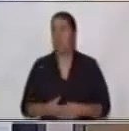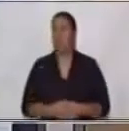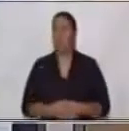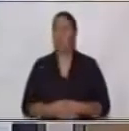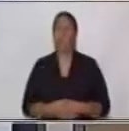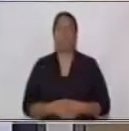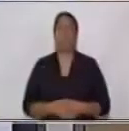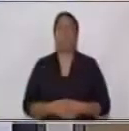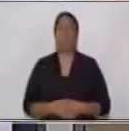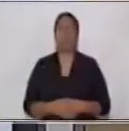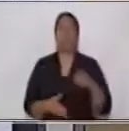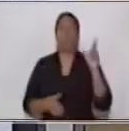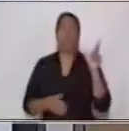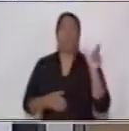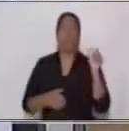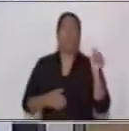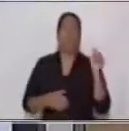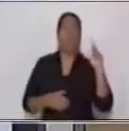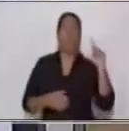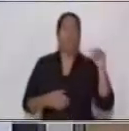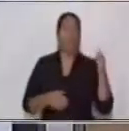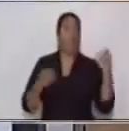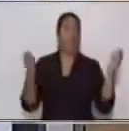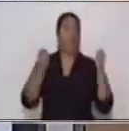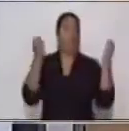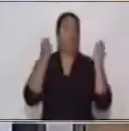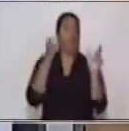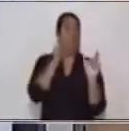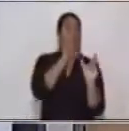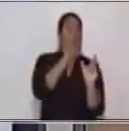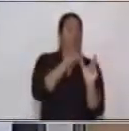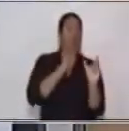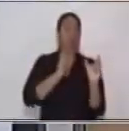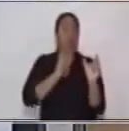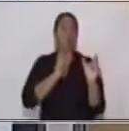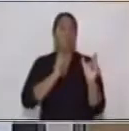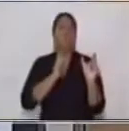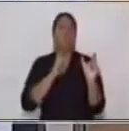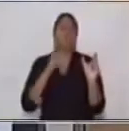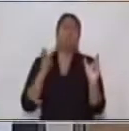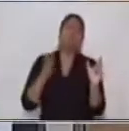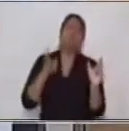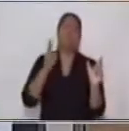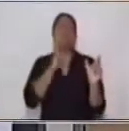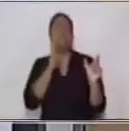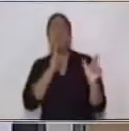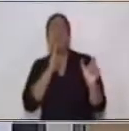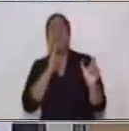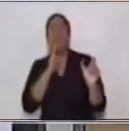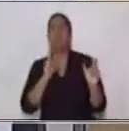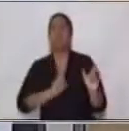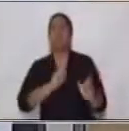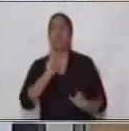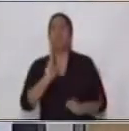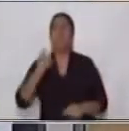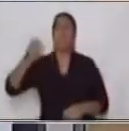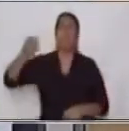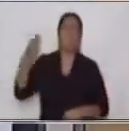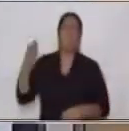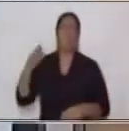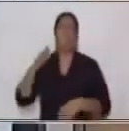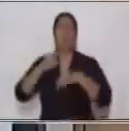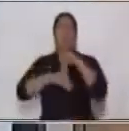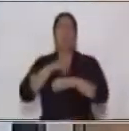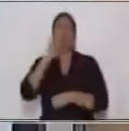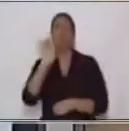la fiesta el verbo ser en pasado puede ser fue o puede ser se ¿sí? y